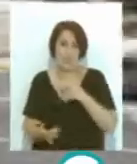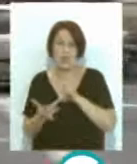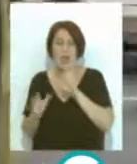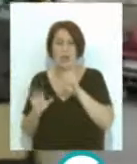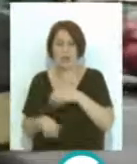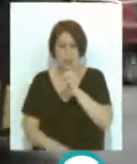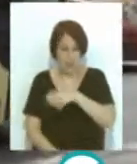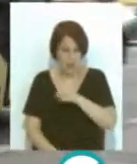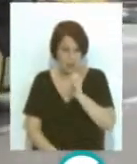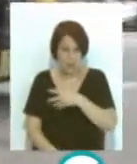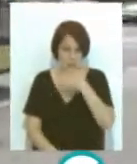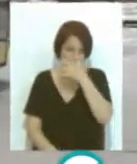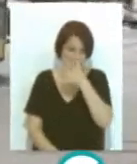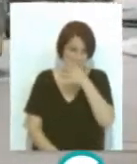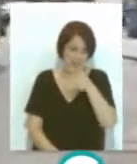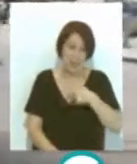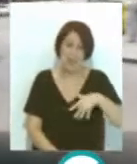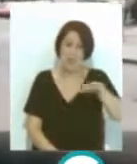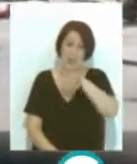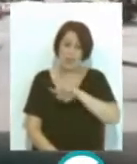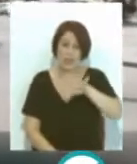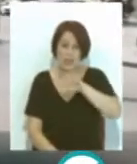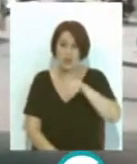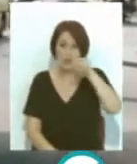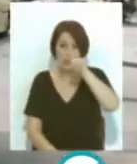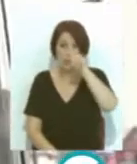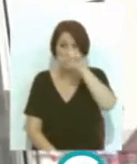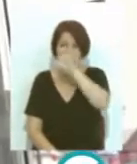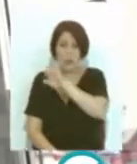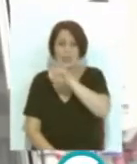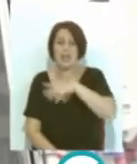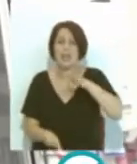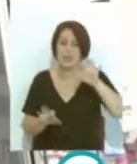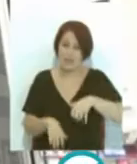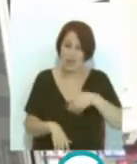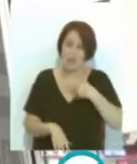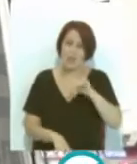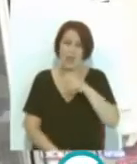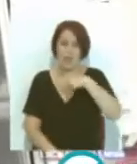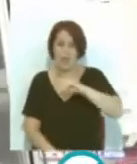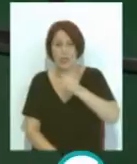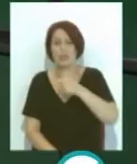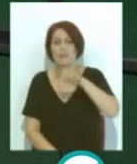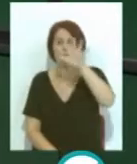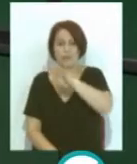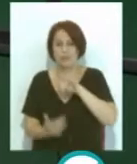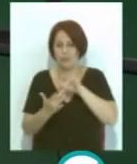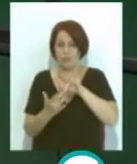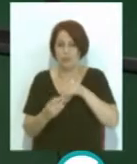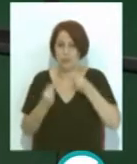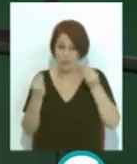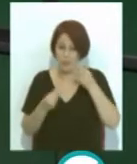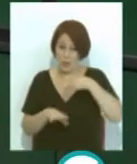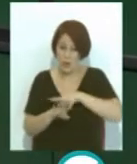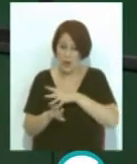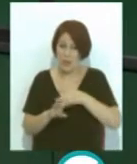y San Fernando Jerez con costa noroeste y Cádiz con la janda litoral. Y como adelanto, los horarios que también